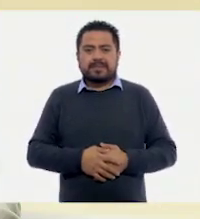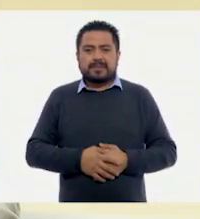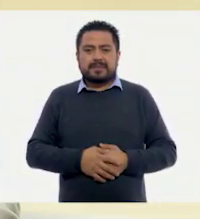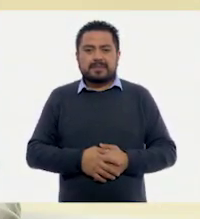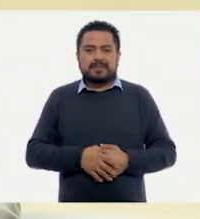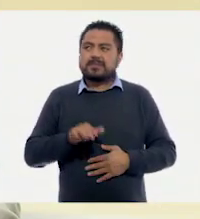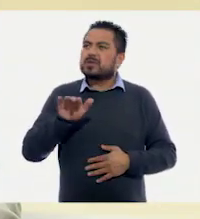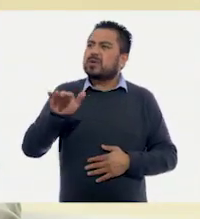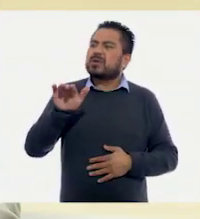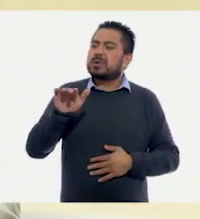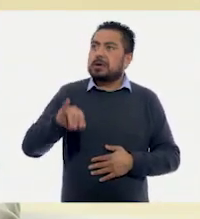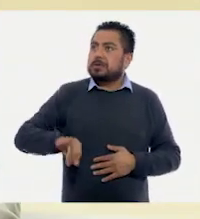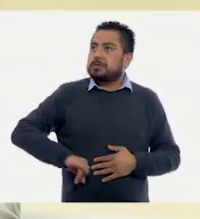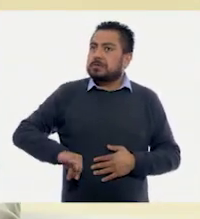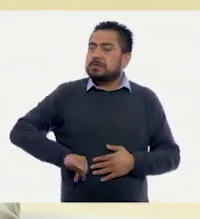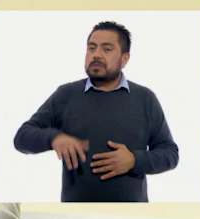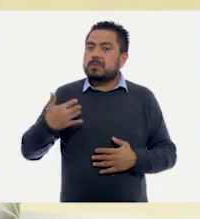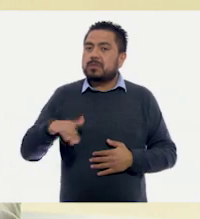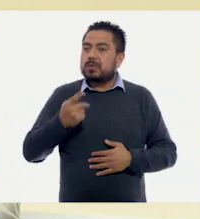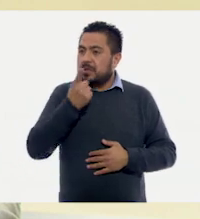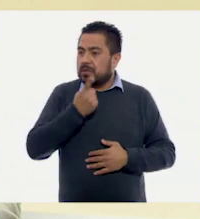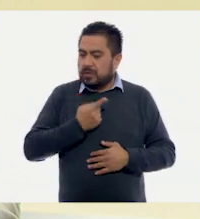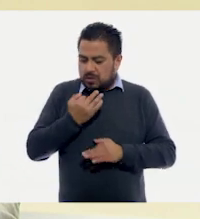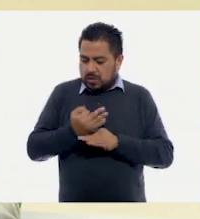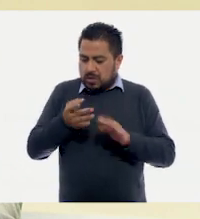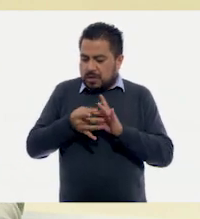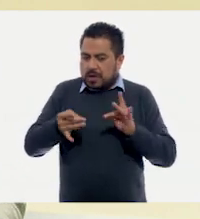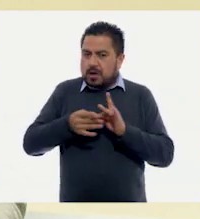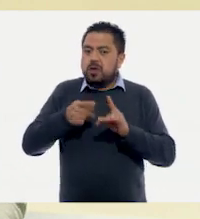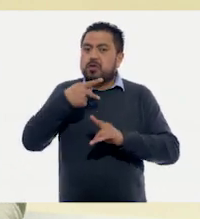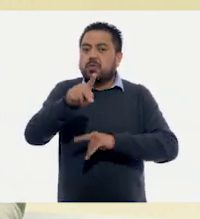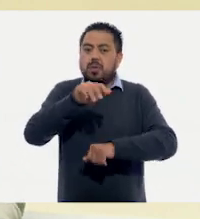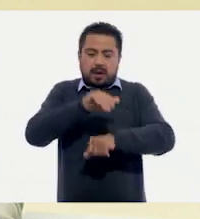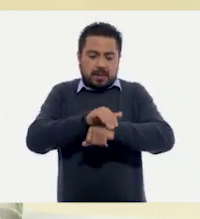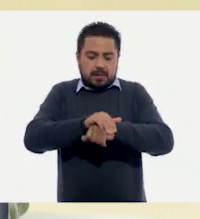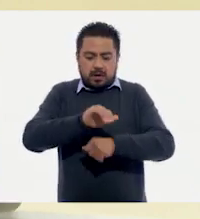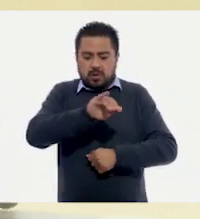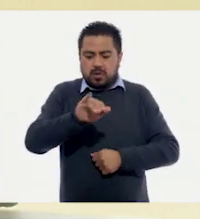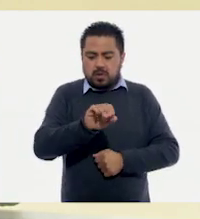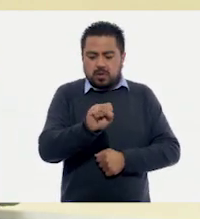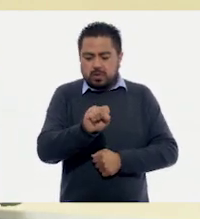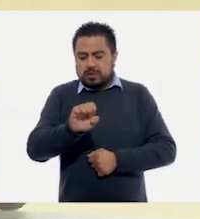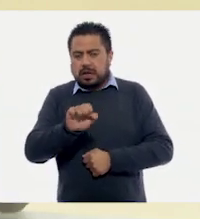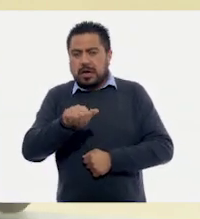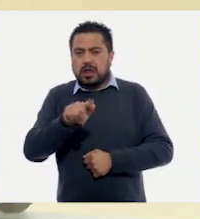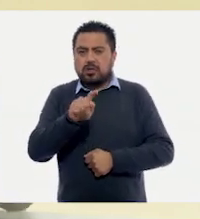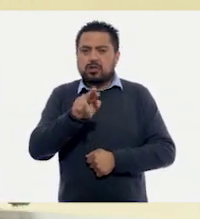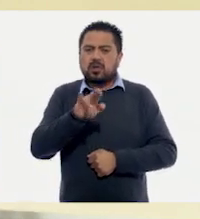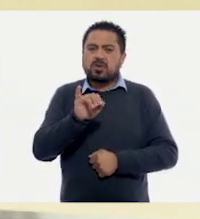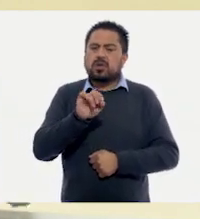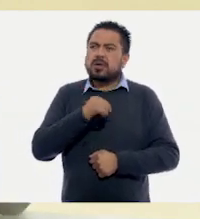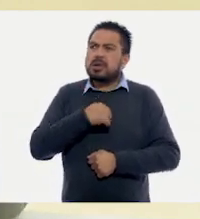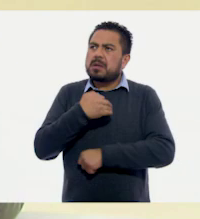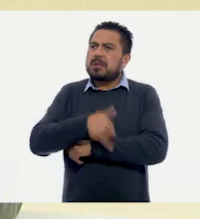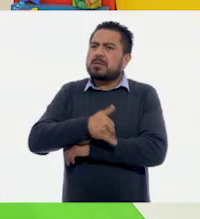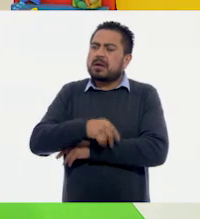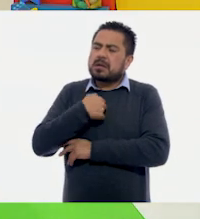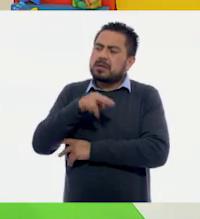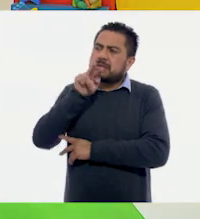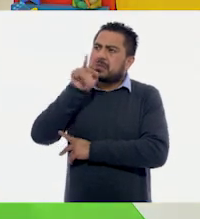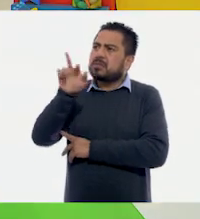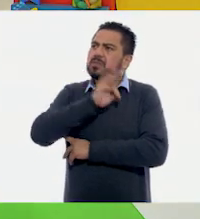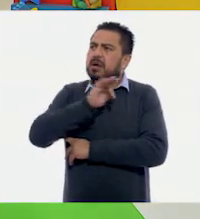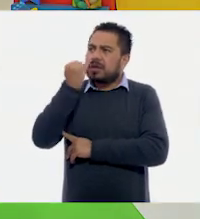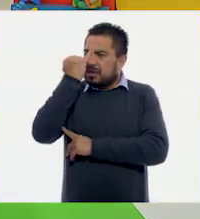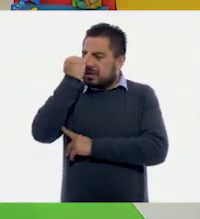Oye, qué interesante lo que nos platicó tu amigo José Antonio. Mientras lo veía, pude imaginar